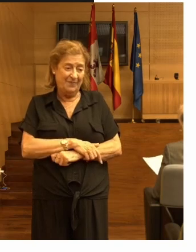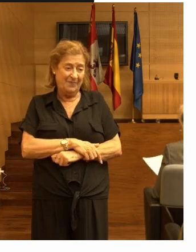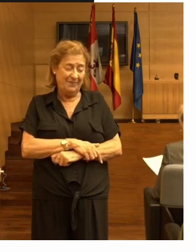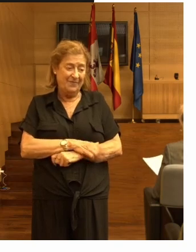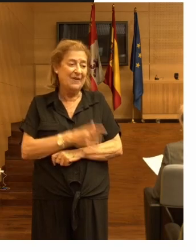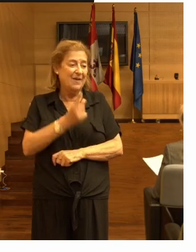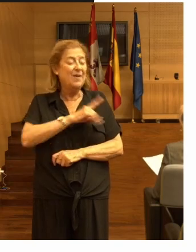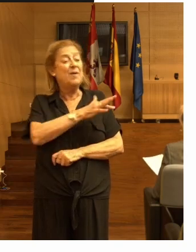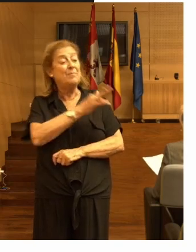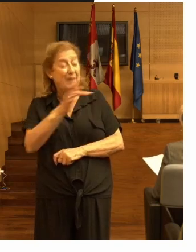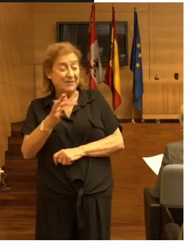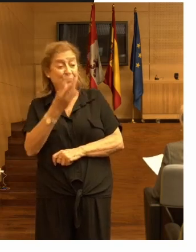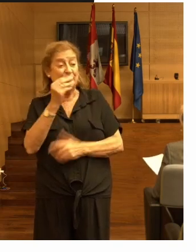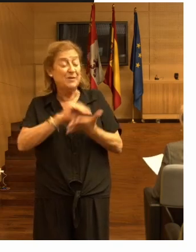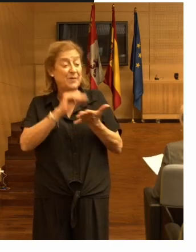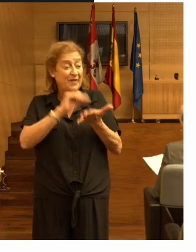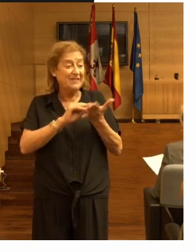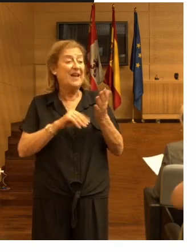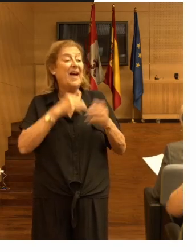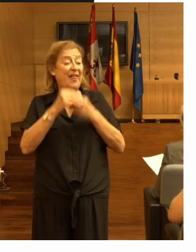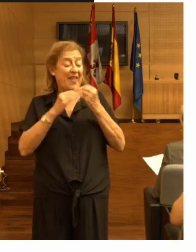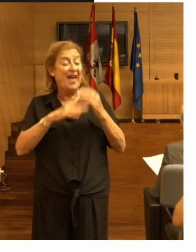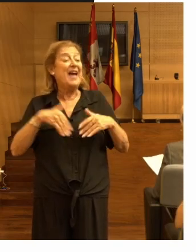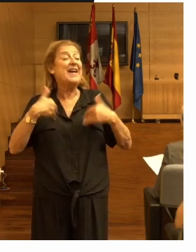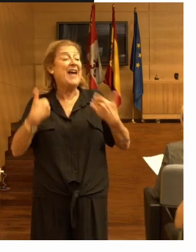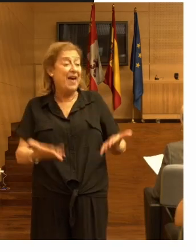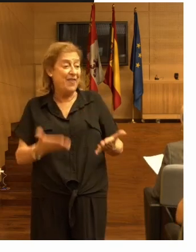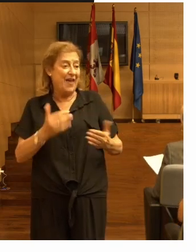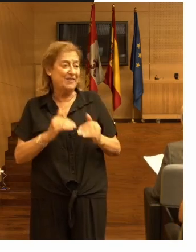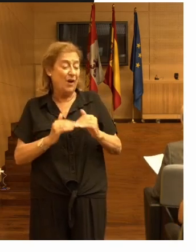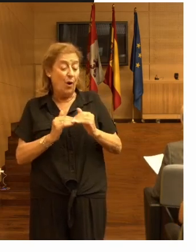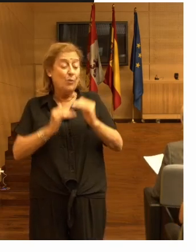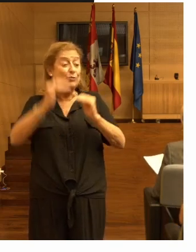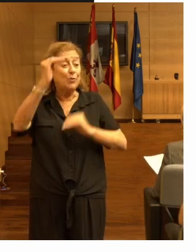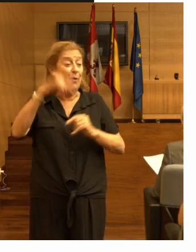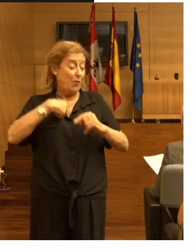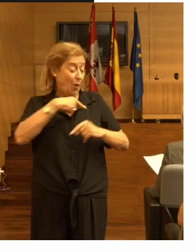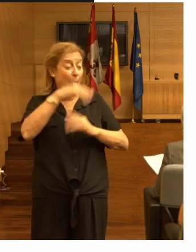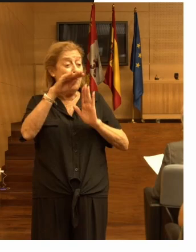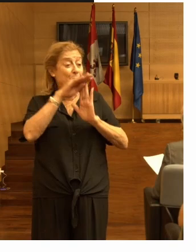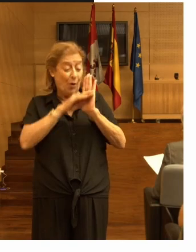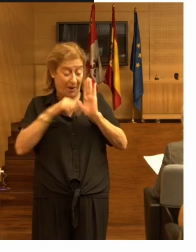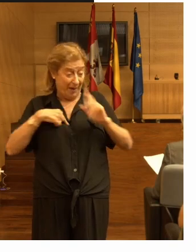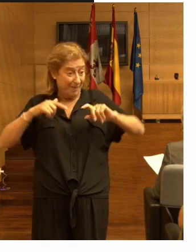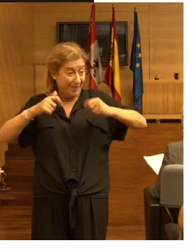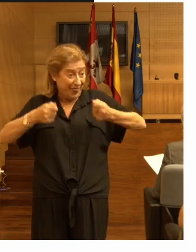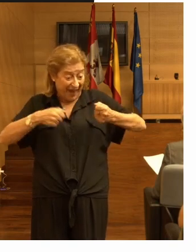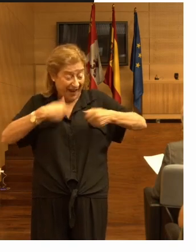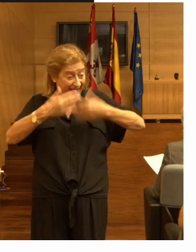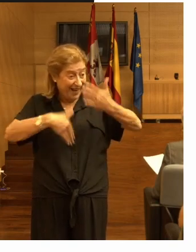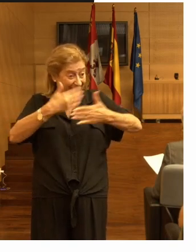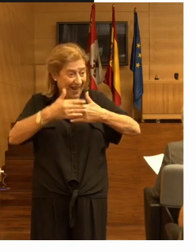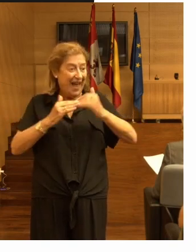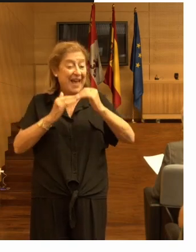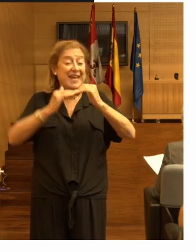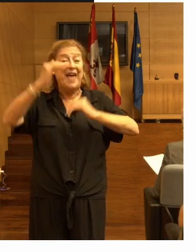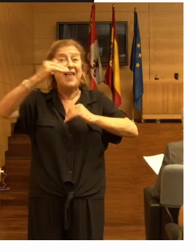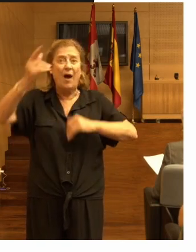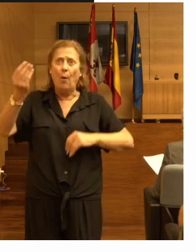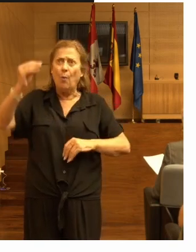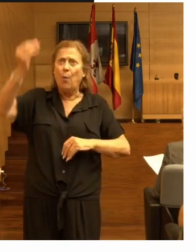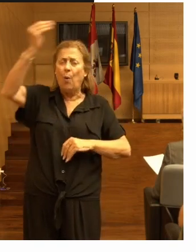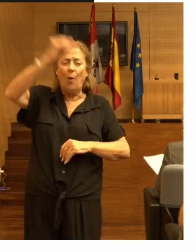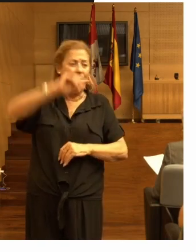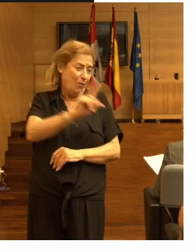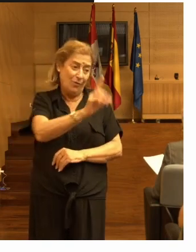incluso muchas veces parece que las caídas suben cuando metemos este programa en marcha y no es verdad es porque se presta más atención a las